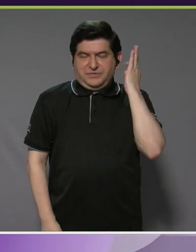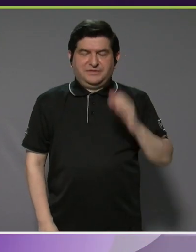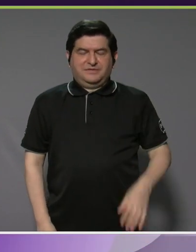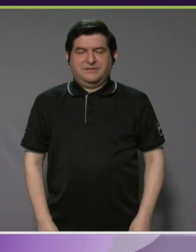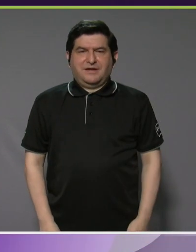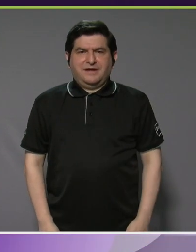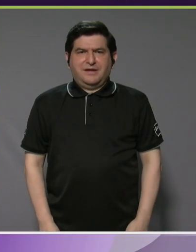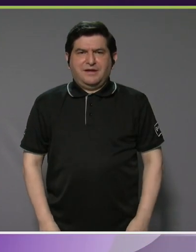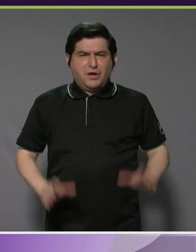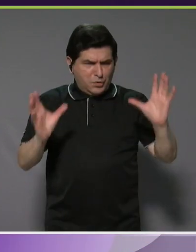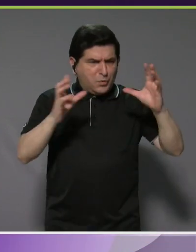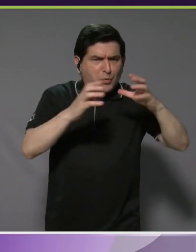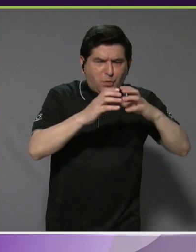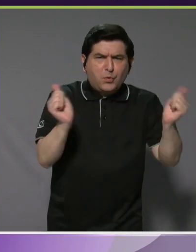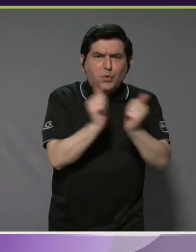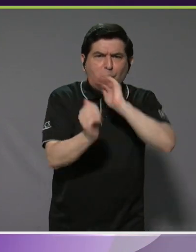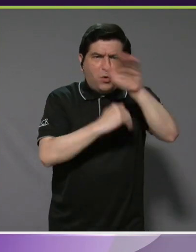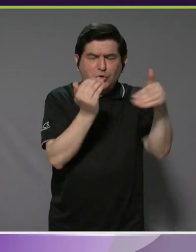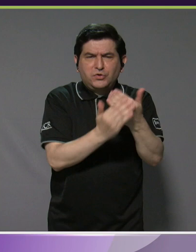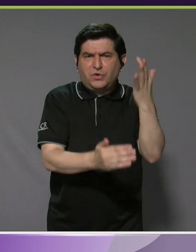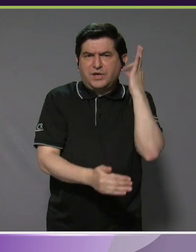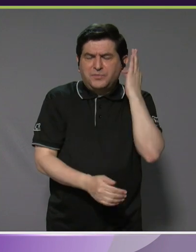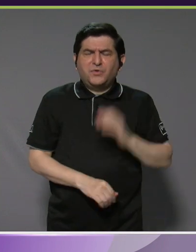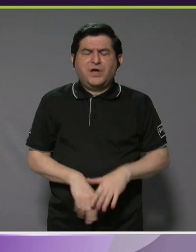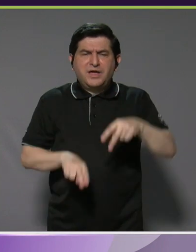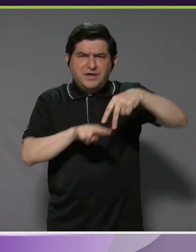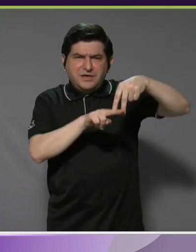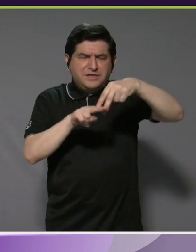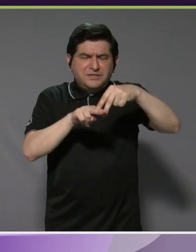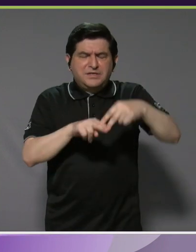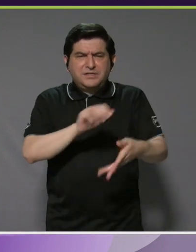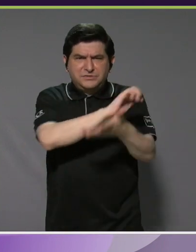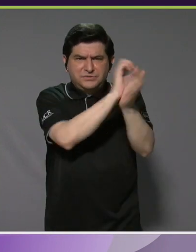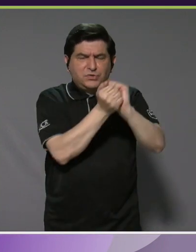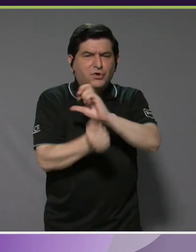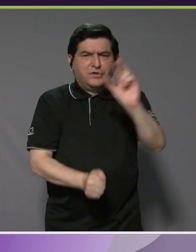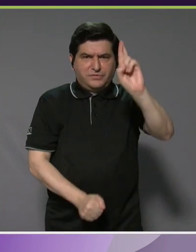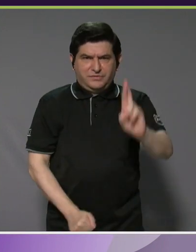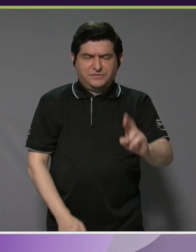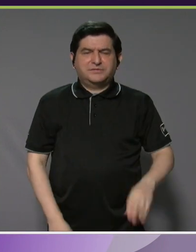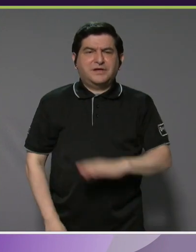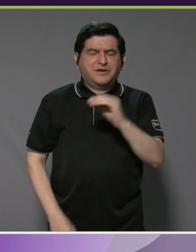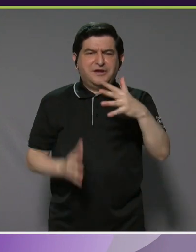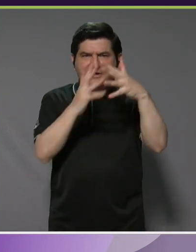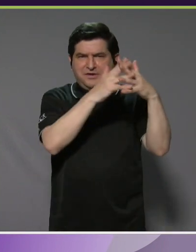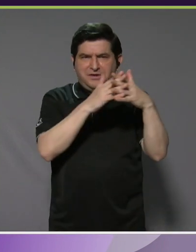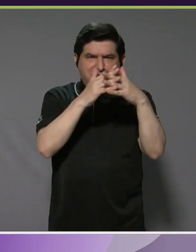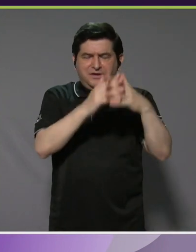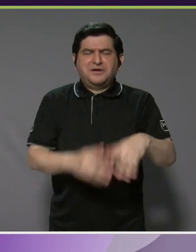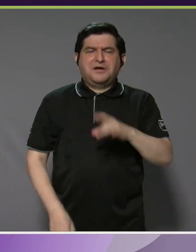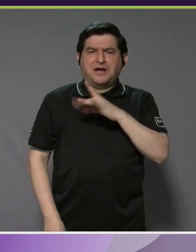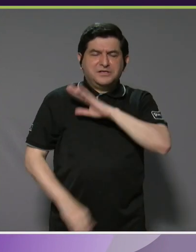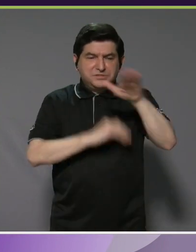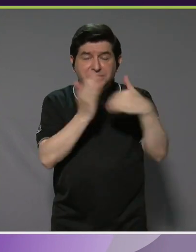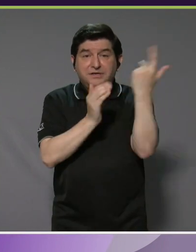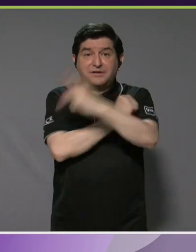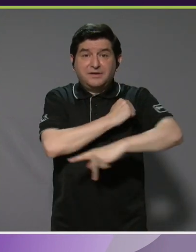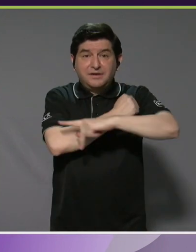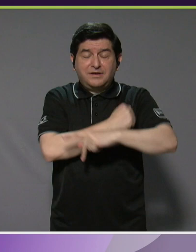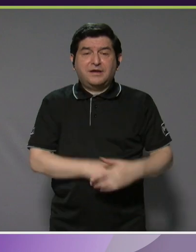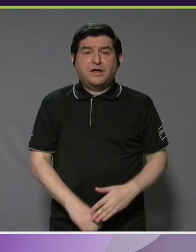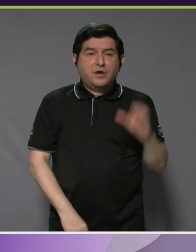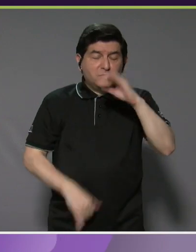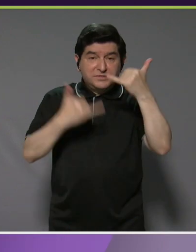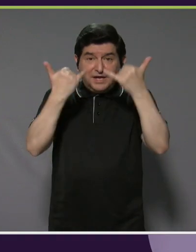junten con todas las mujeres que existen en el surf adaptado acá en Costa Rica, en Estados Unidos, en Chile, en todos los países, que busquen